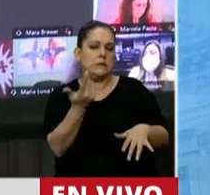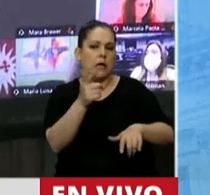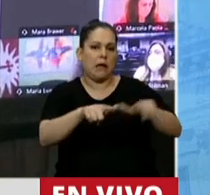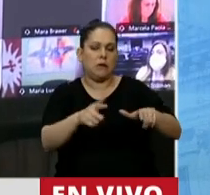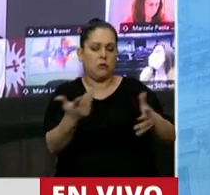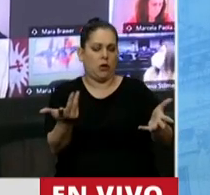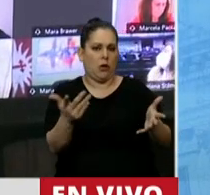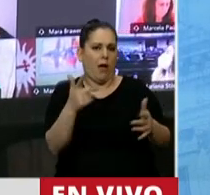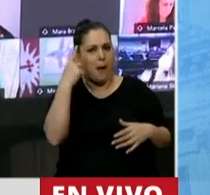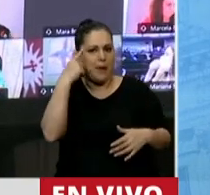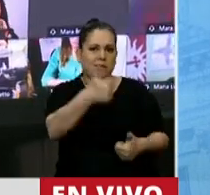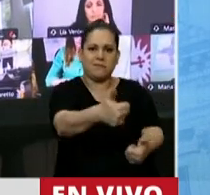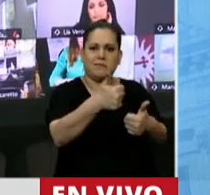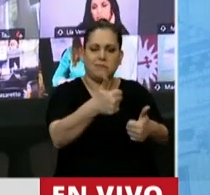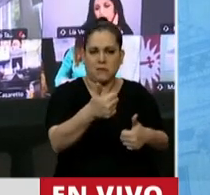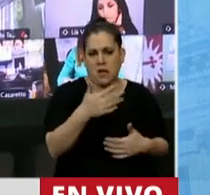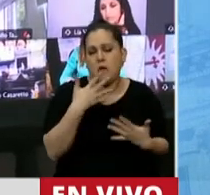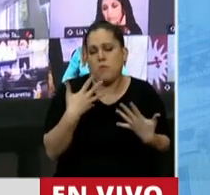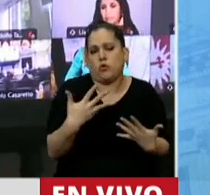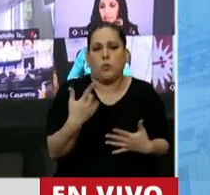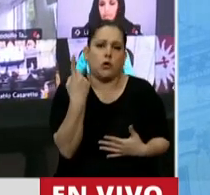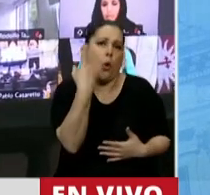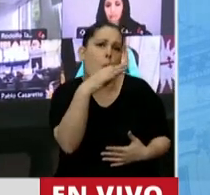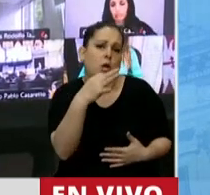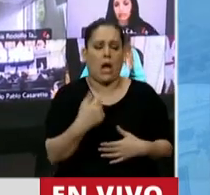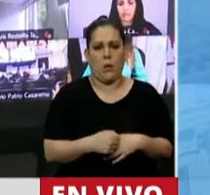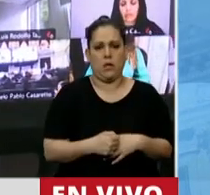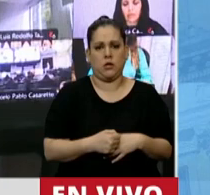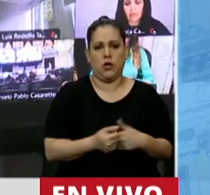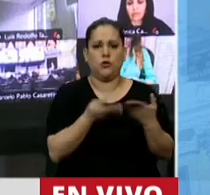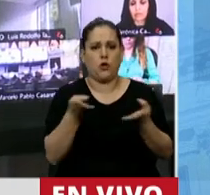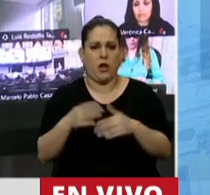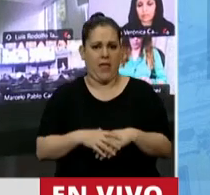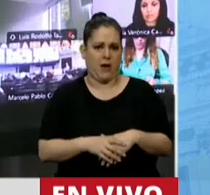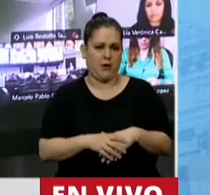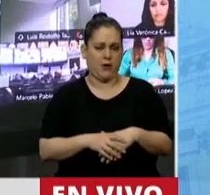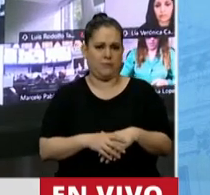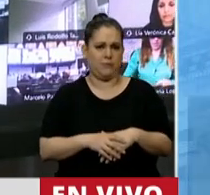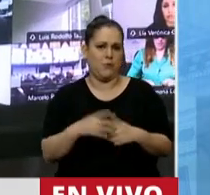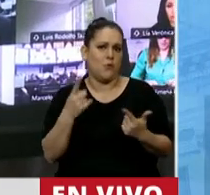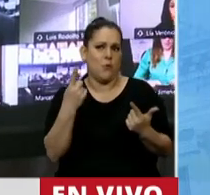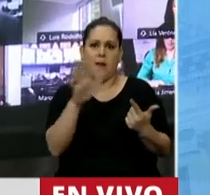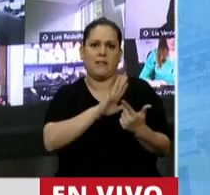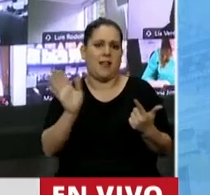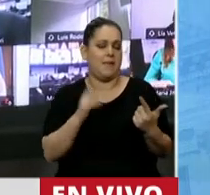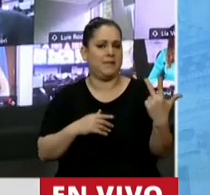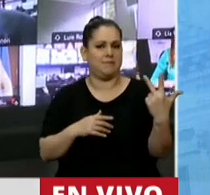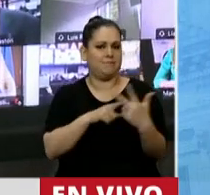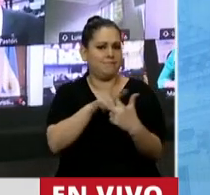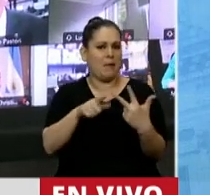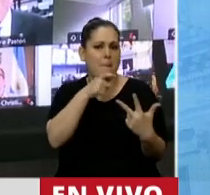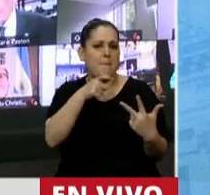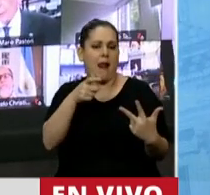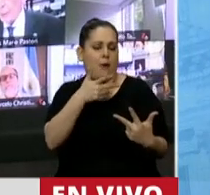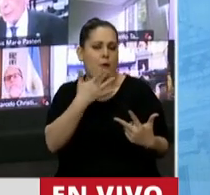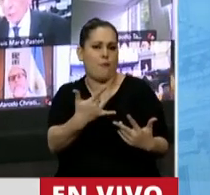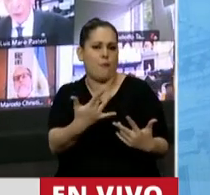inadvertidos. Además, por supuesto, extraordinario, solidario y posiblemente por única vez. A partir de los